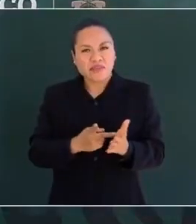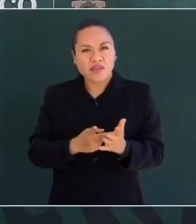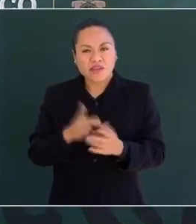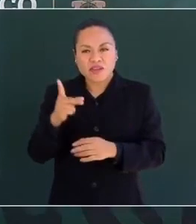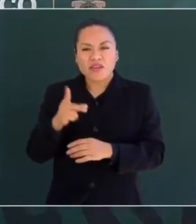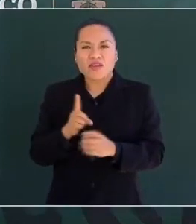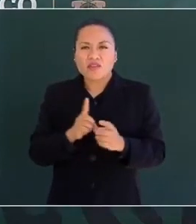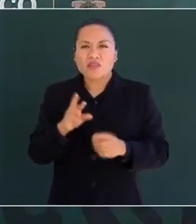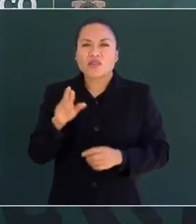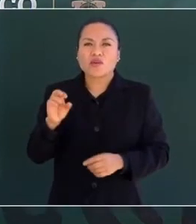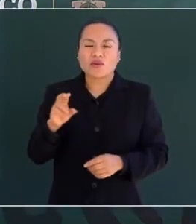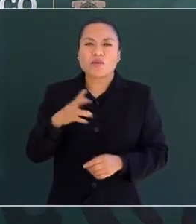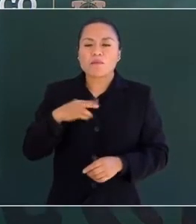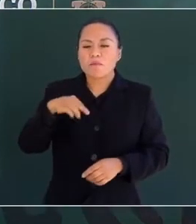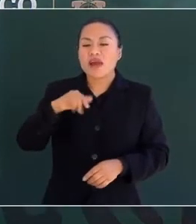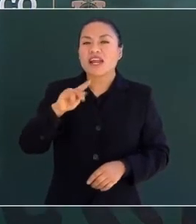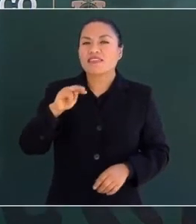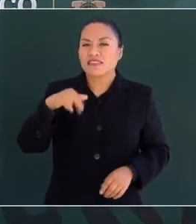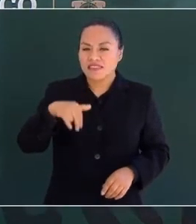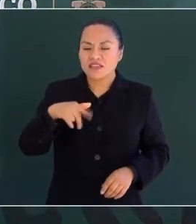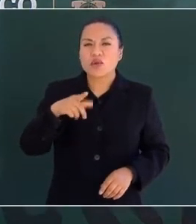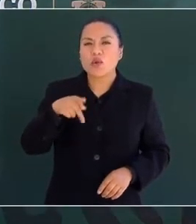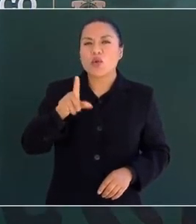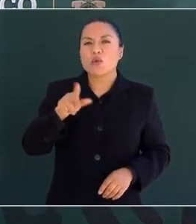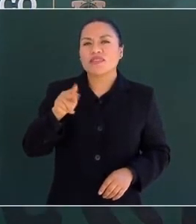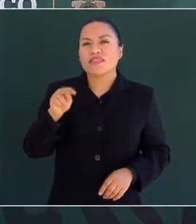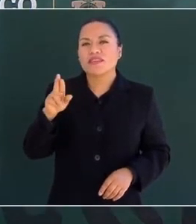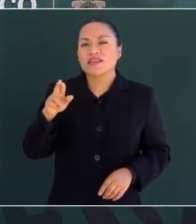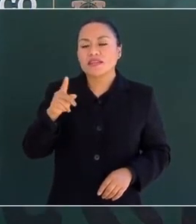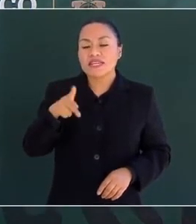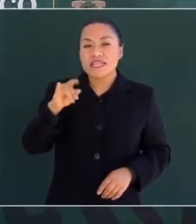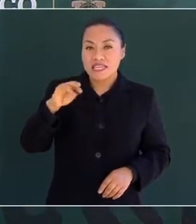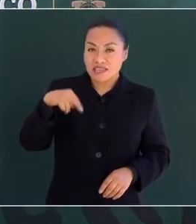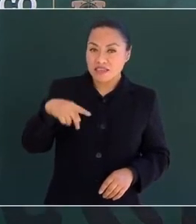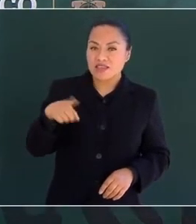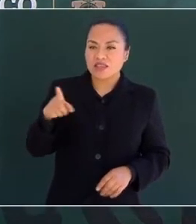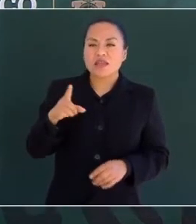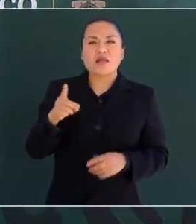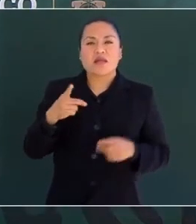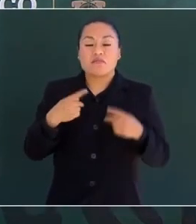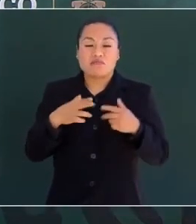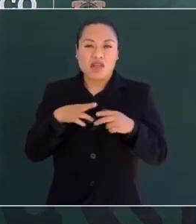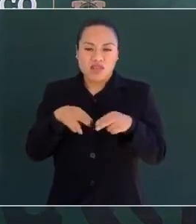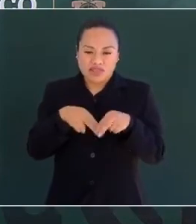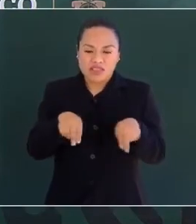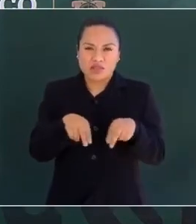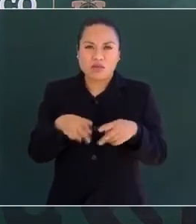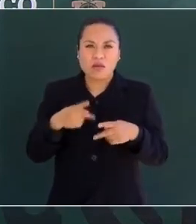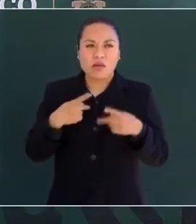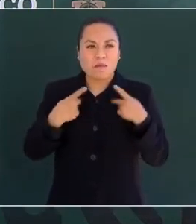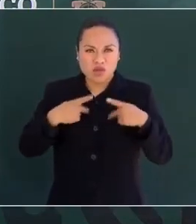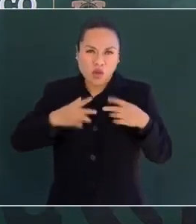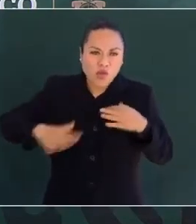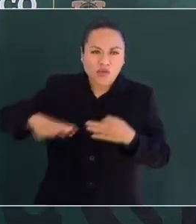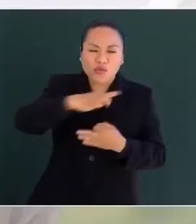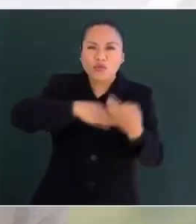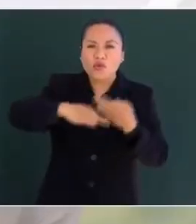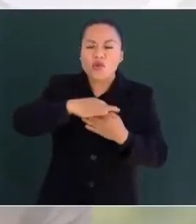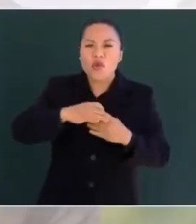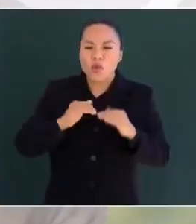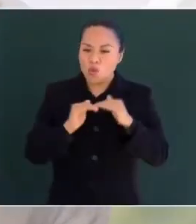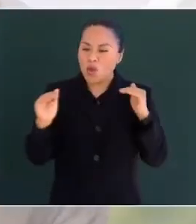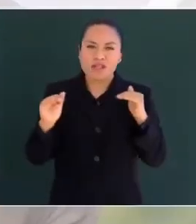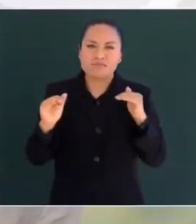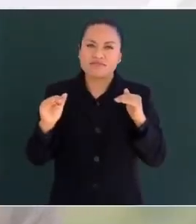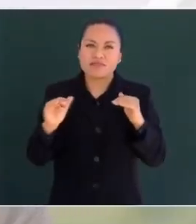doctor Martin Luther King Jr., las verdades de que todos los seres humanos somos iguales, sin distinción